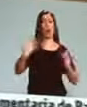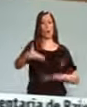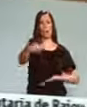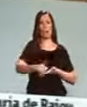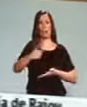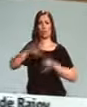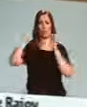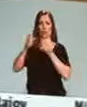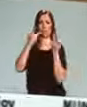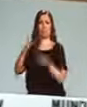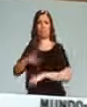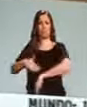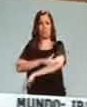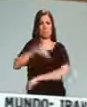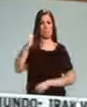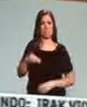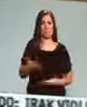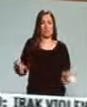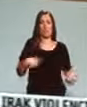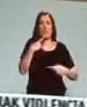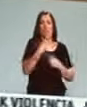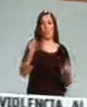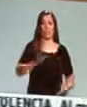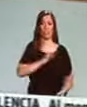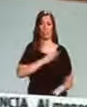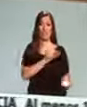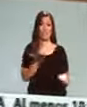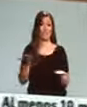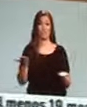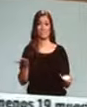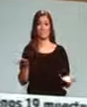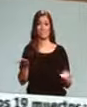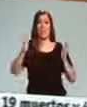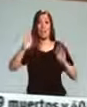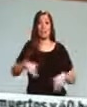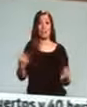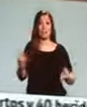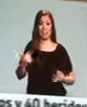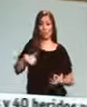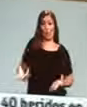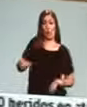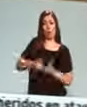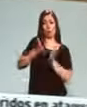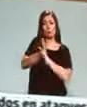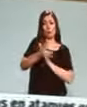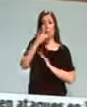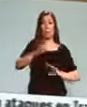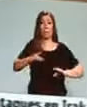dimisión. ¿Qué se les puede decir, señorías? ¿De qué sirve decirles nada?